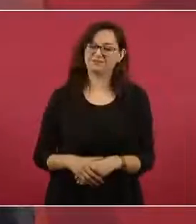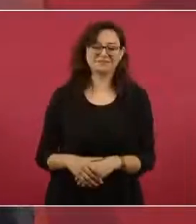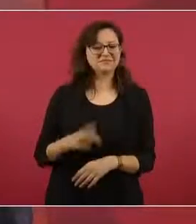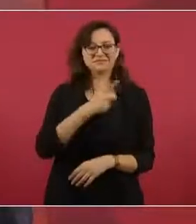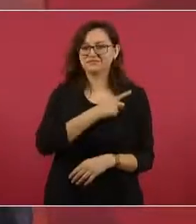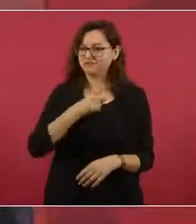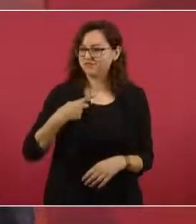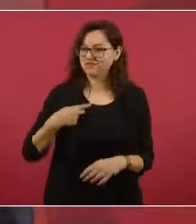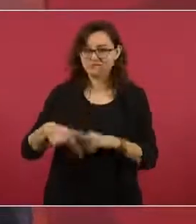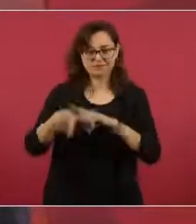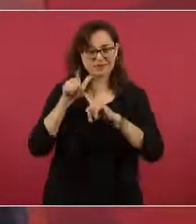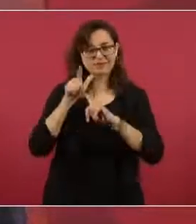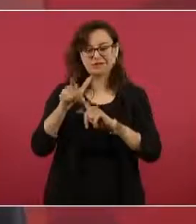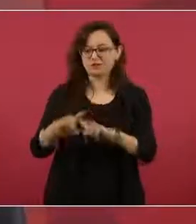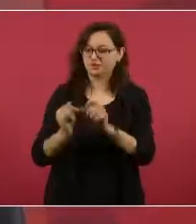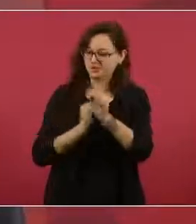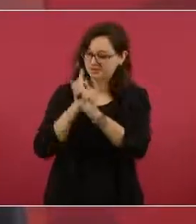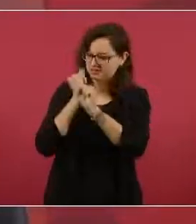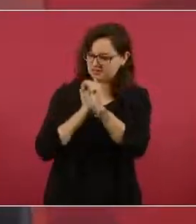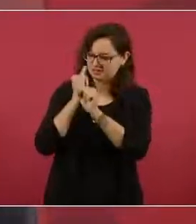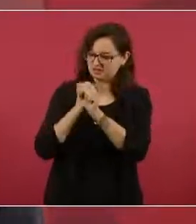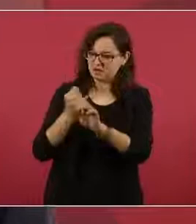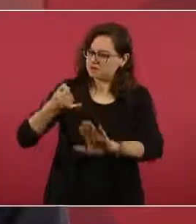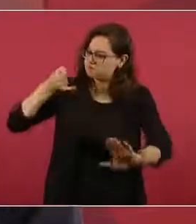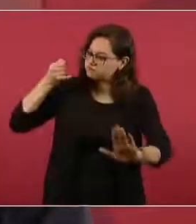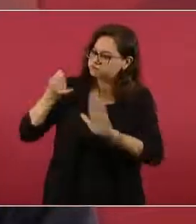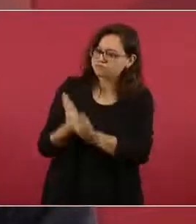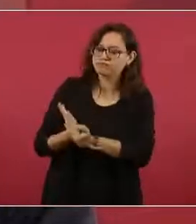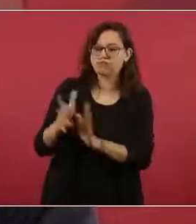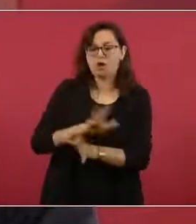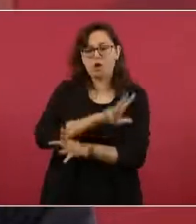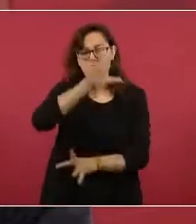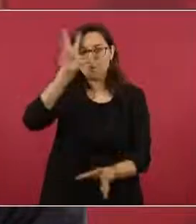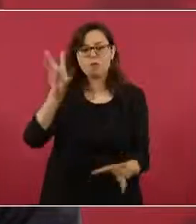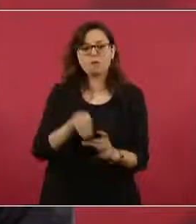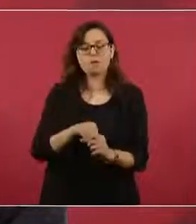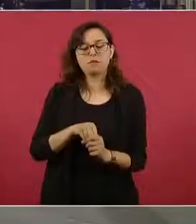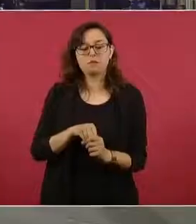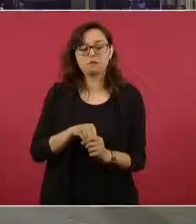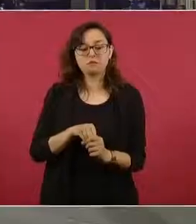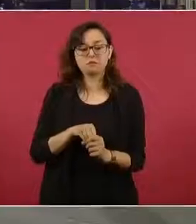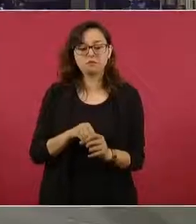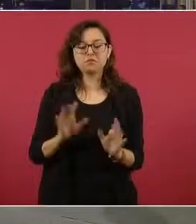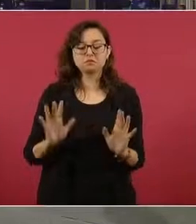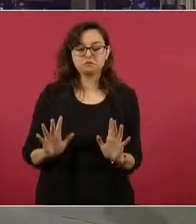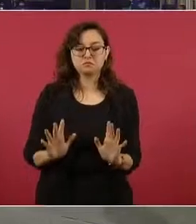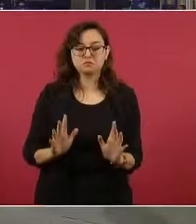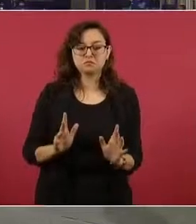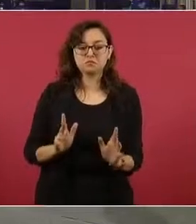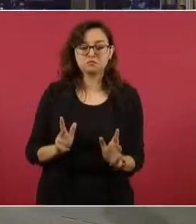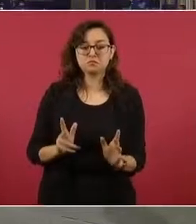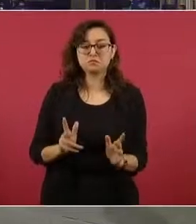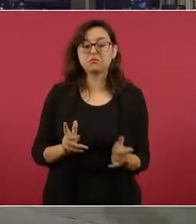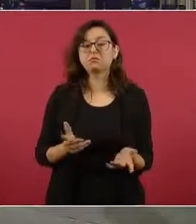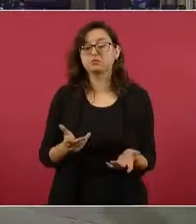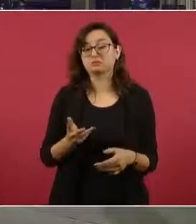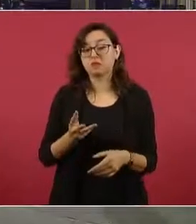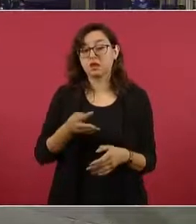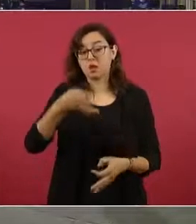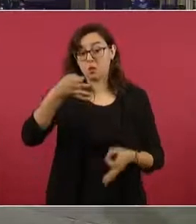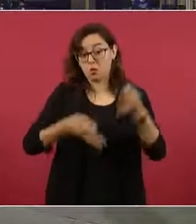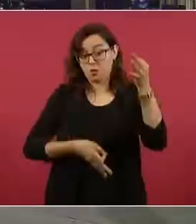todo. Y una vez que no se afecte el proceso, el llamado debido